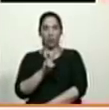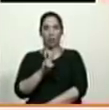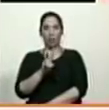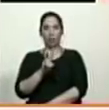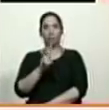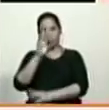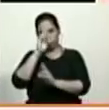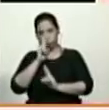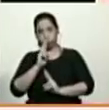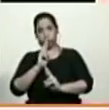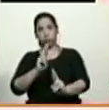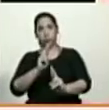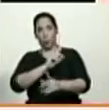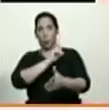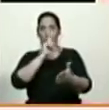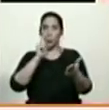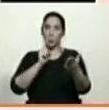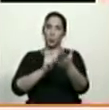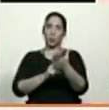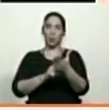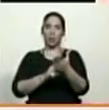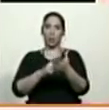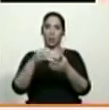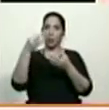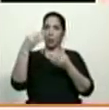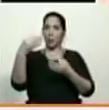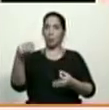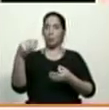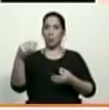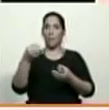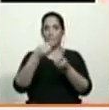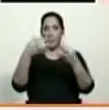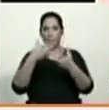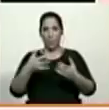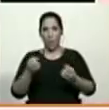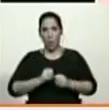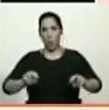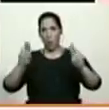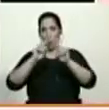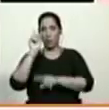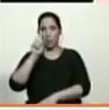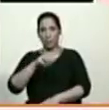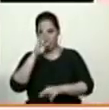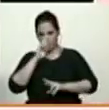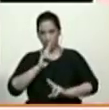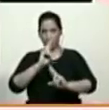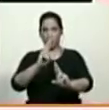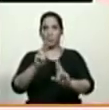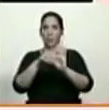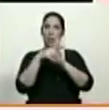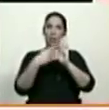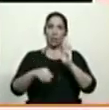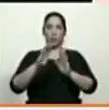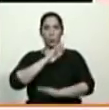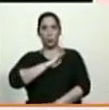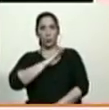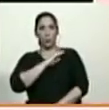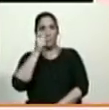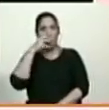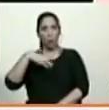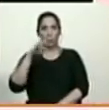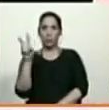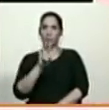marco del respeto absoluto a la Carta de las Naciones Unidas y que se respete el derecho a autodeterminación del pueblo venezolano.